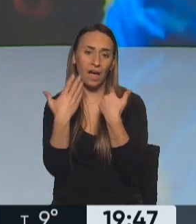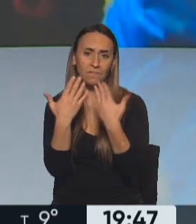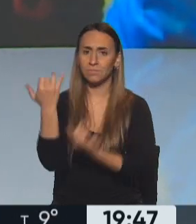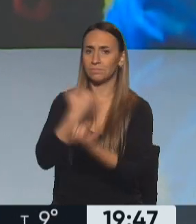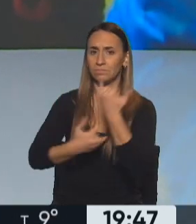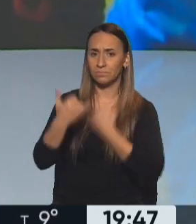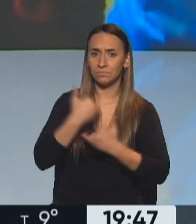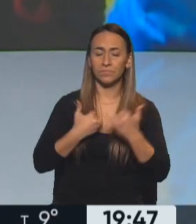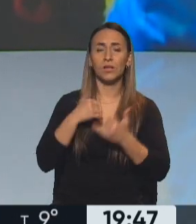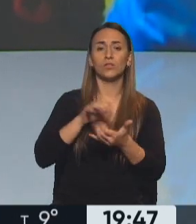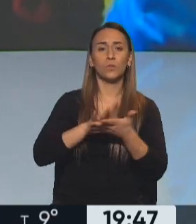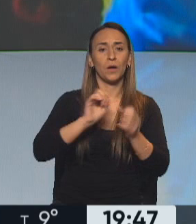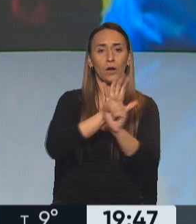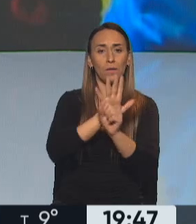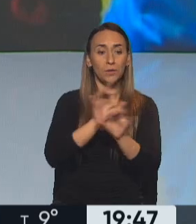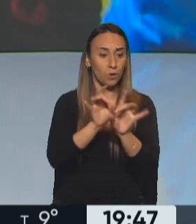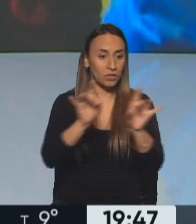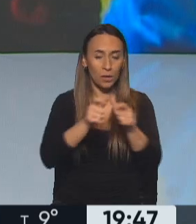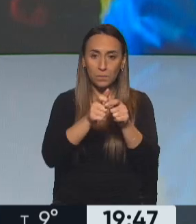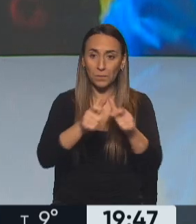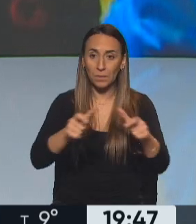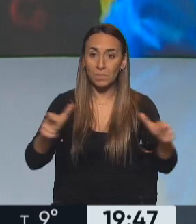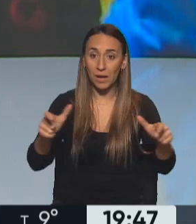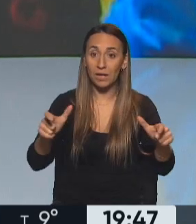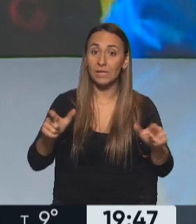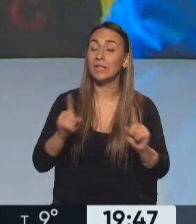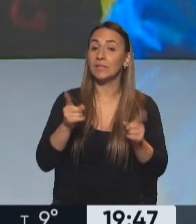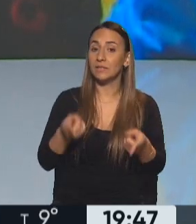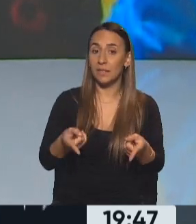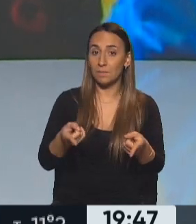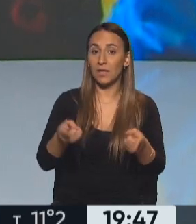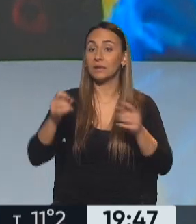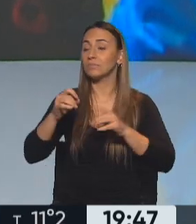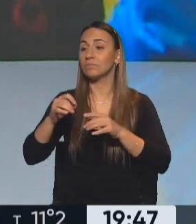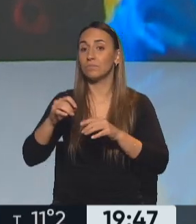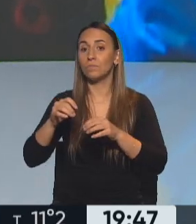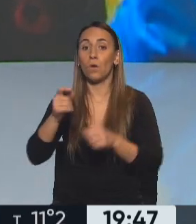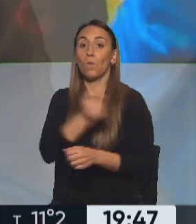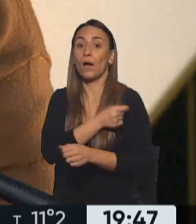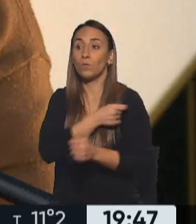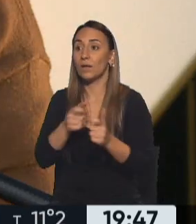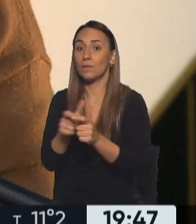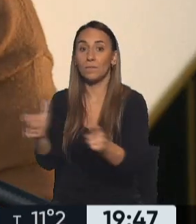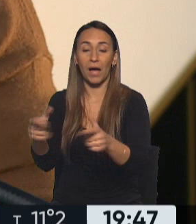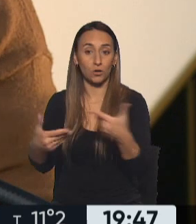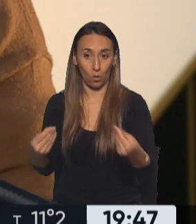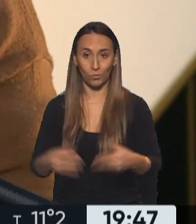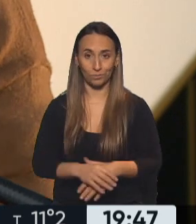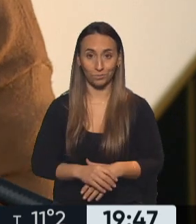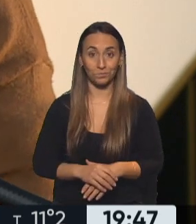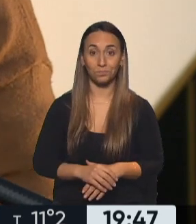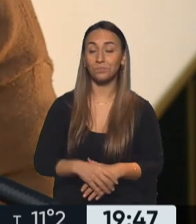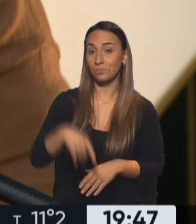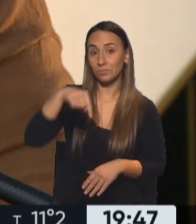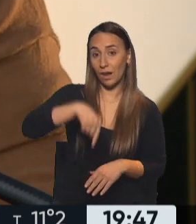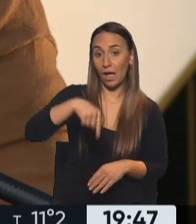COVID en las últimas semanas, pero también de cómo va avanzando la campaña de vacunación en nuestro país. Estamos con